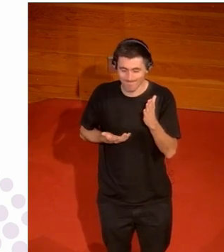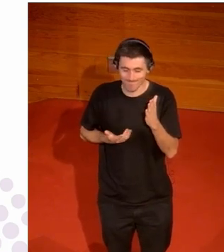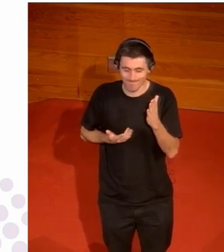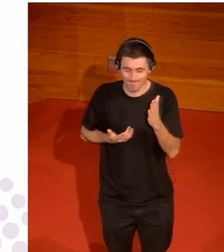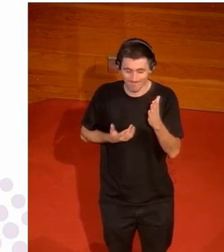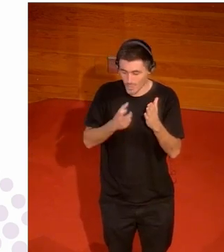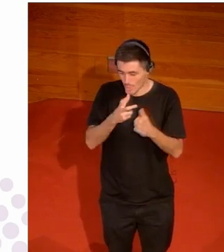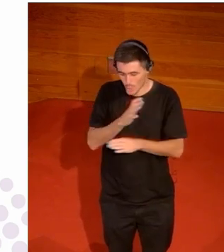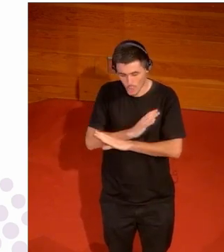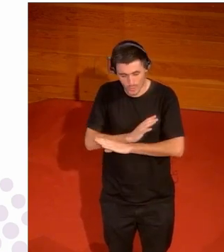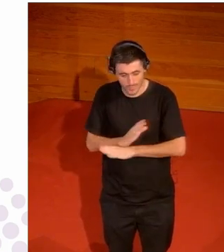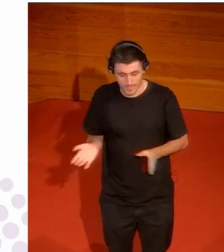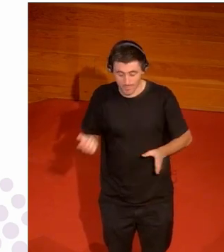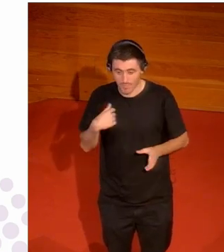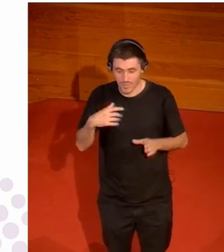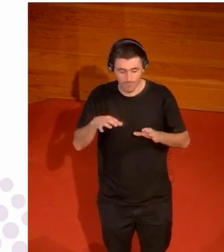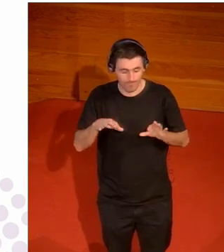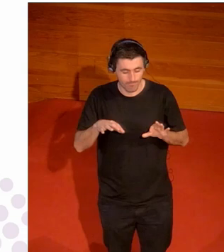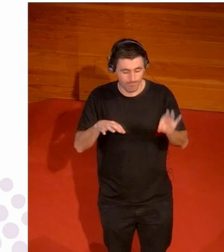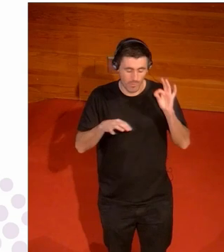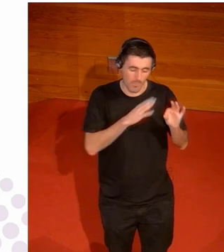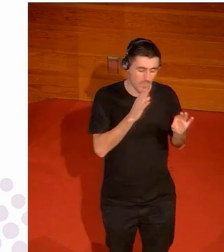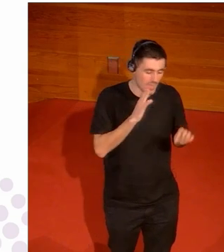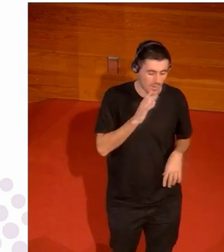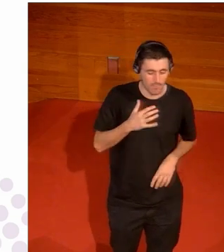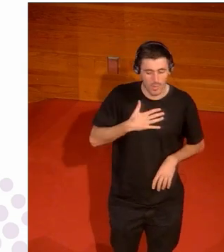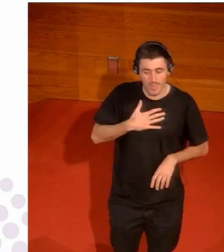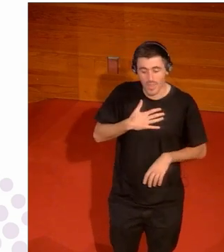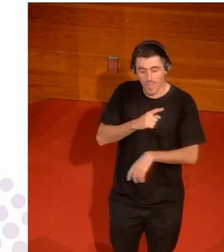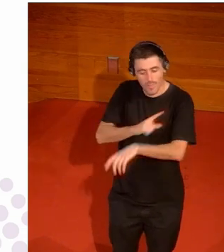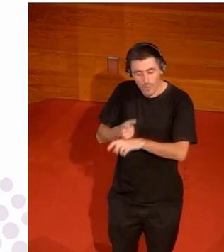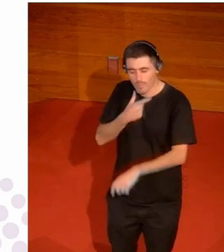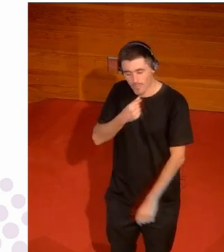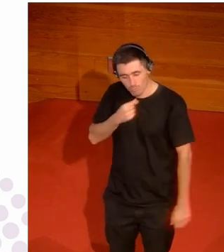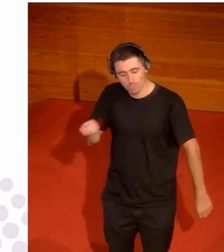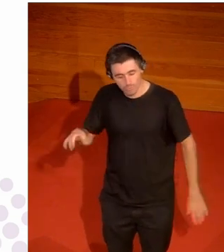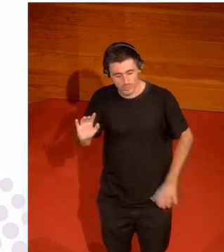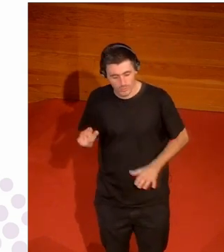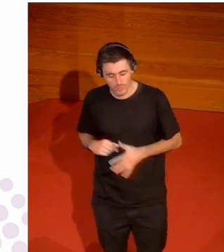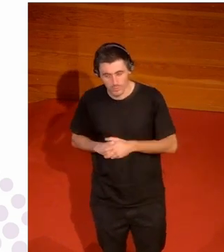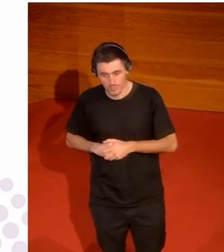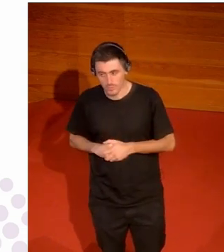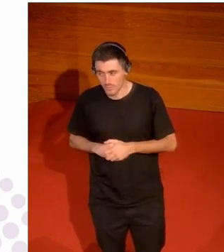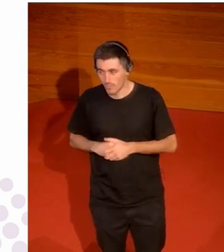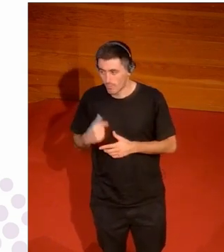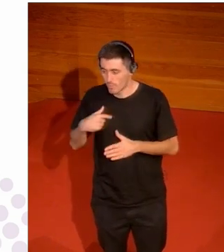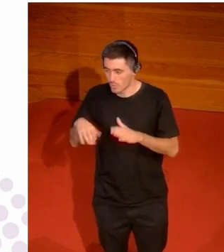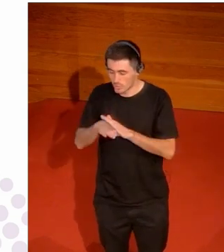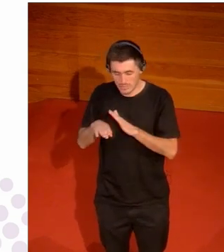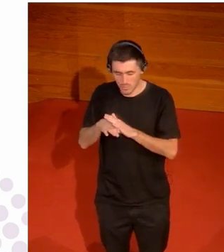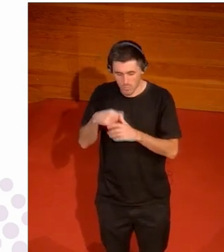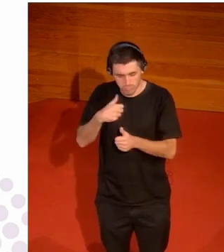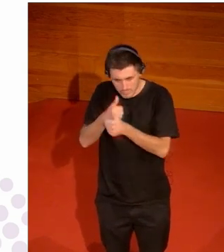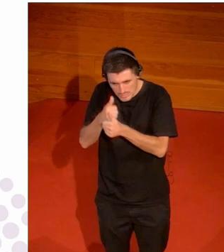eran pésimas entonces pues decidí ser madre pero bueno me sigue gustando el deporte y sigo lo sigo